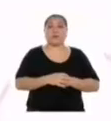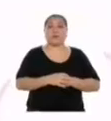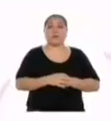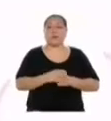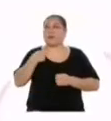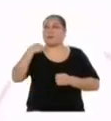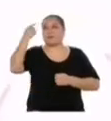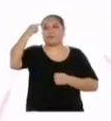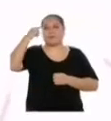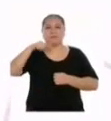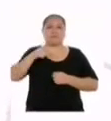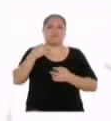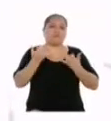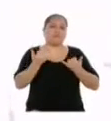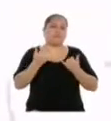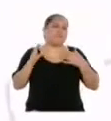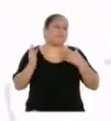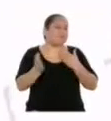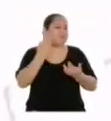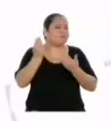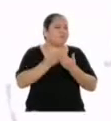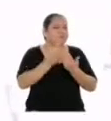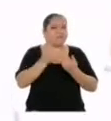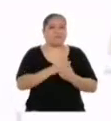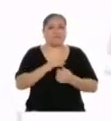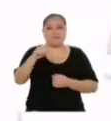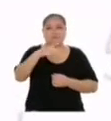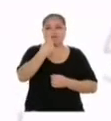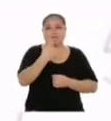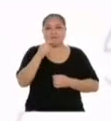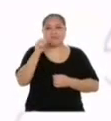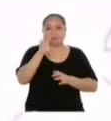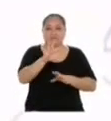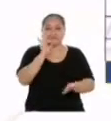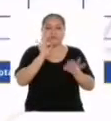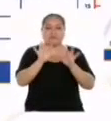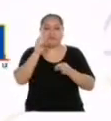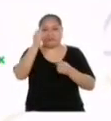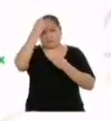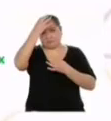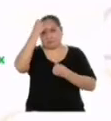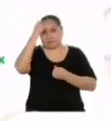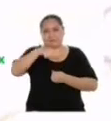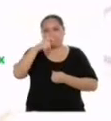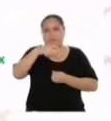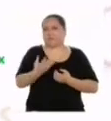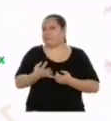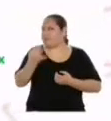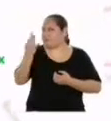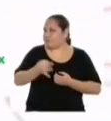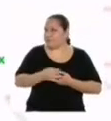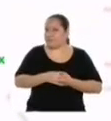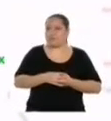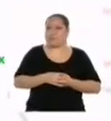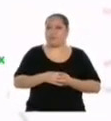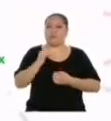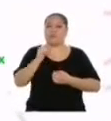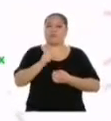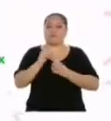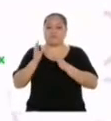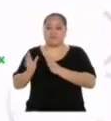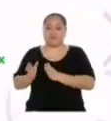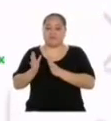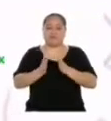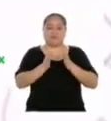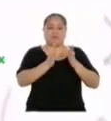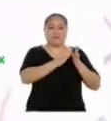Yo creo que ahora se nos va a hacer recontra fácil. Lo primero es seleccionar los datos que vamos a necesitar, ¿no? Que son los intervalos de